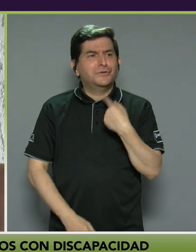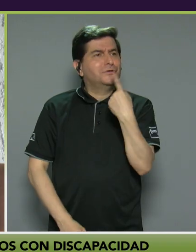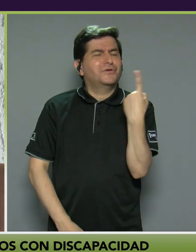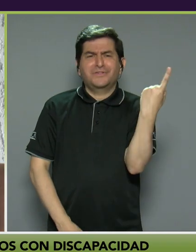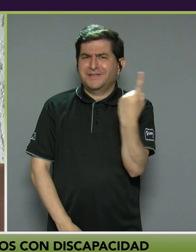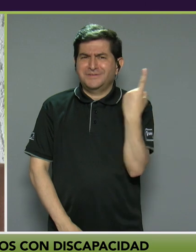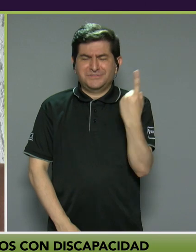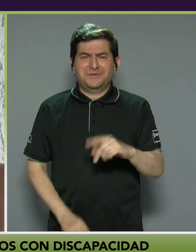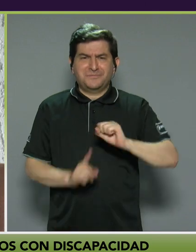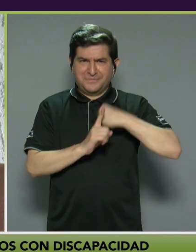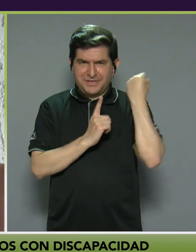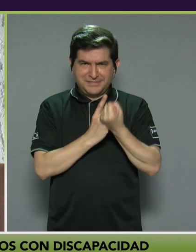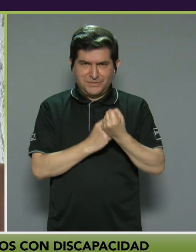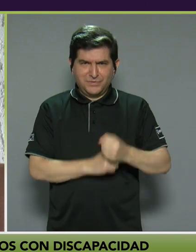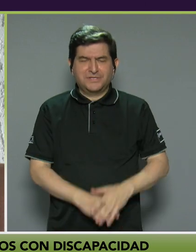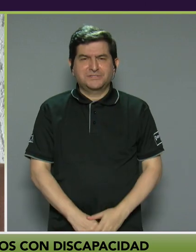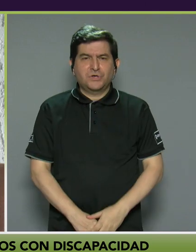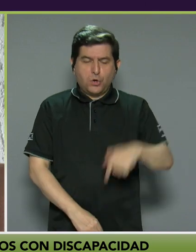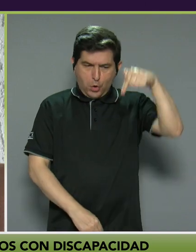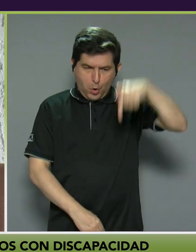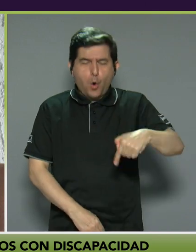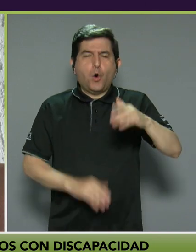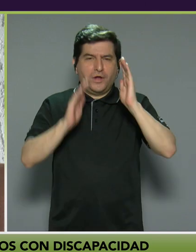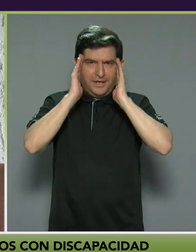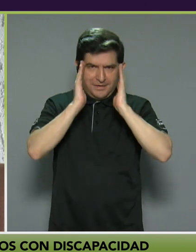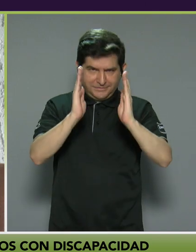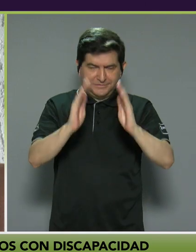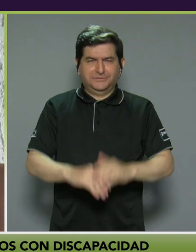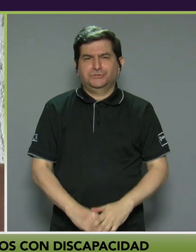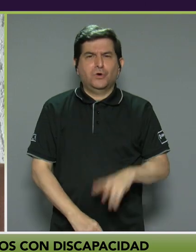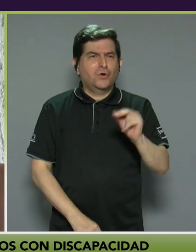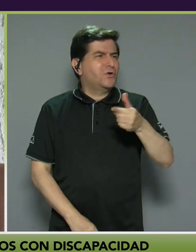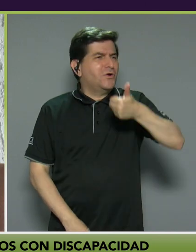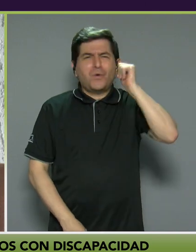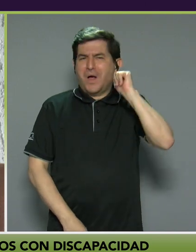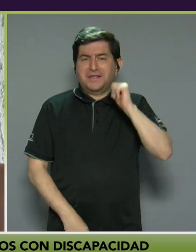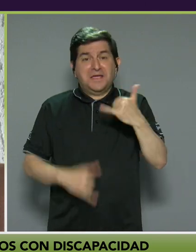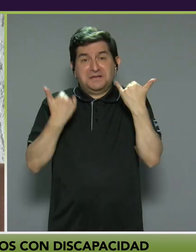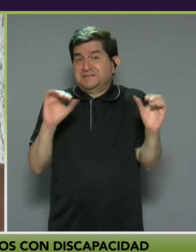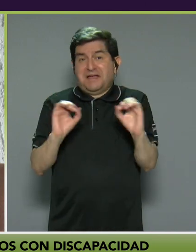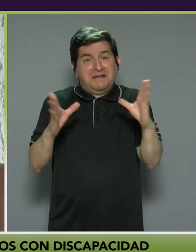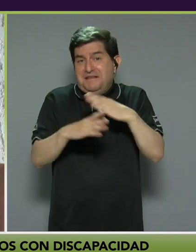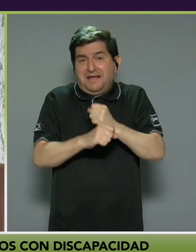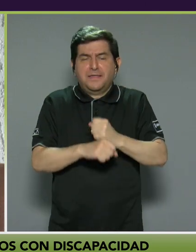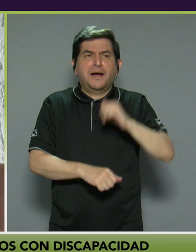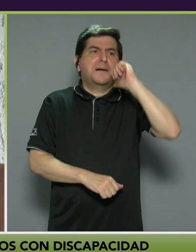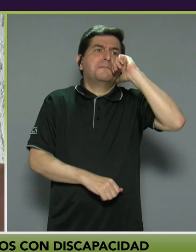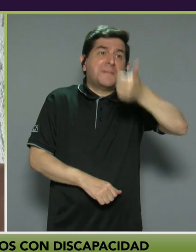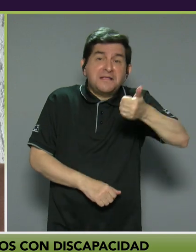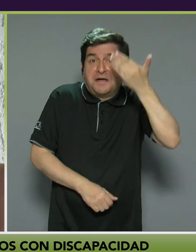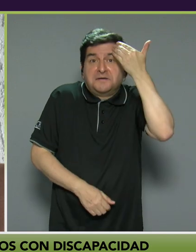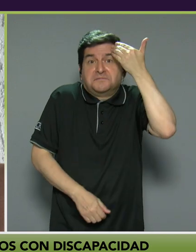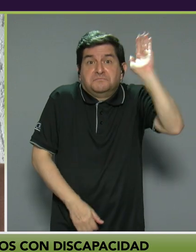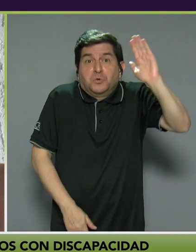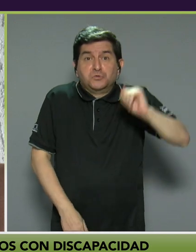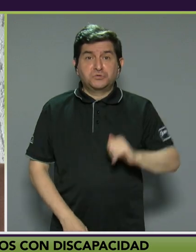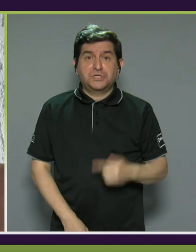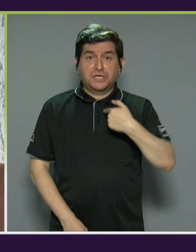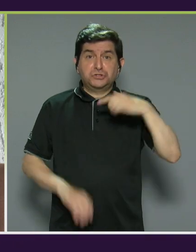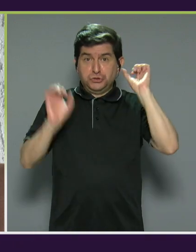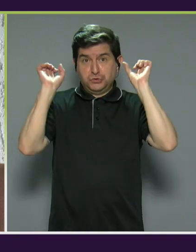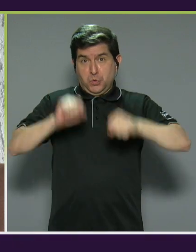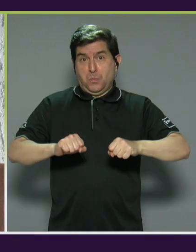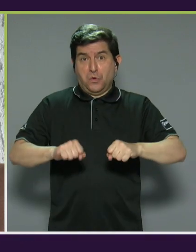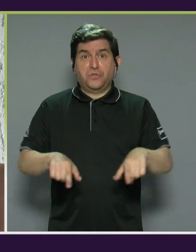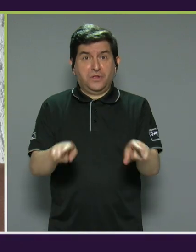dicho que es una cuestión de preocuparse por el hoy, no por, ayer ya pasó, no puedo hacer nada, y mañana no sé si podré yo